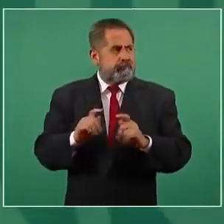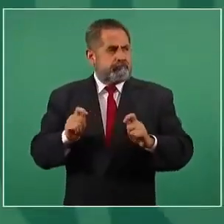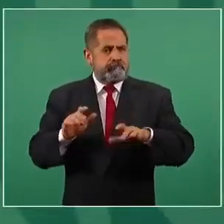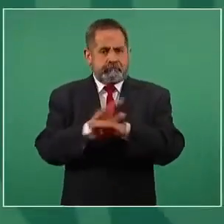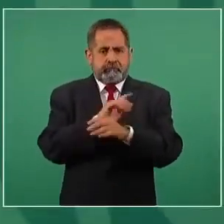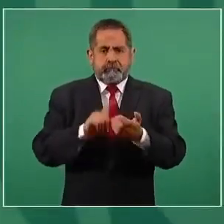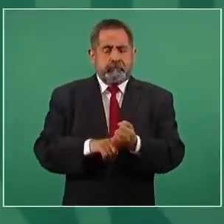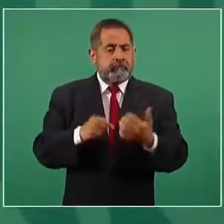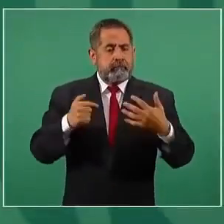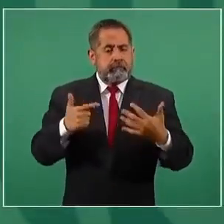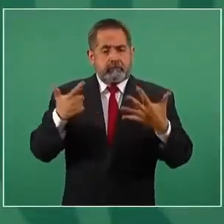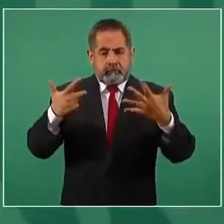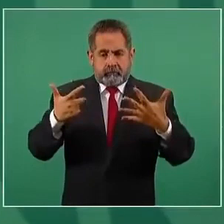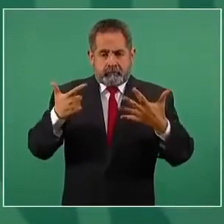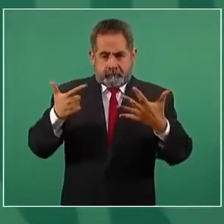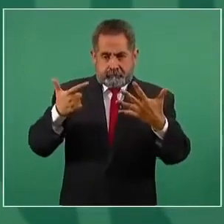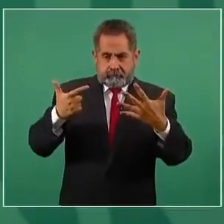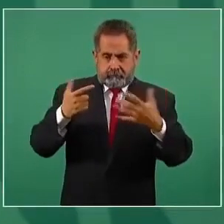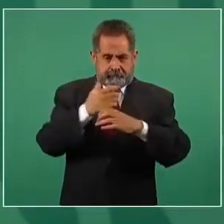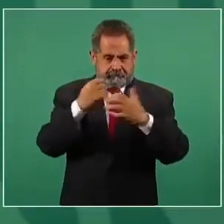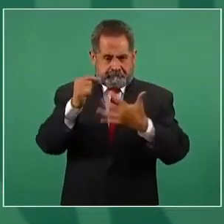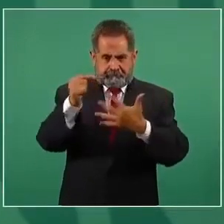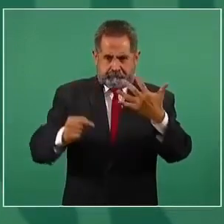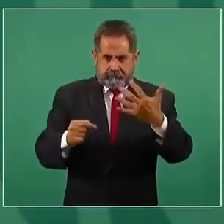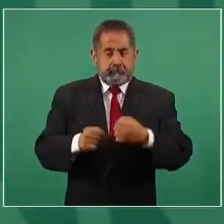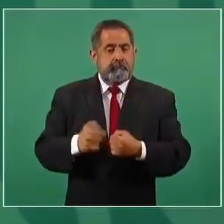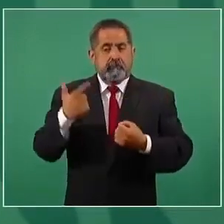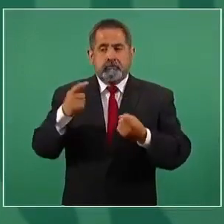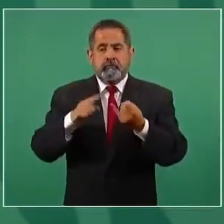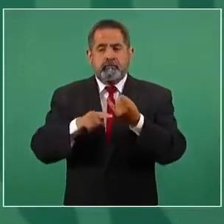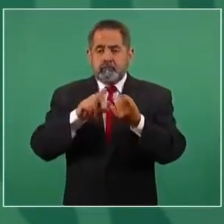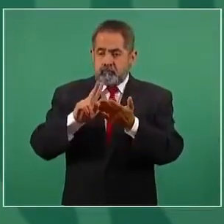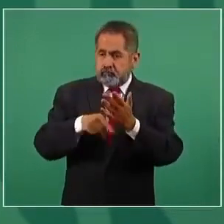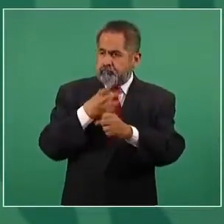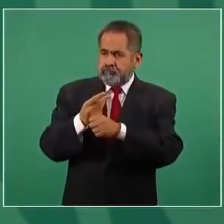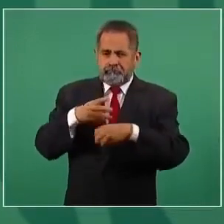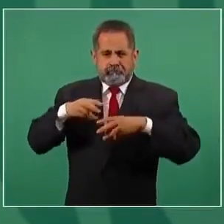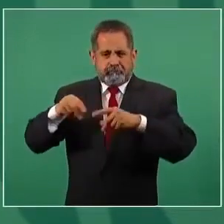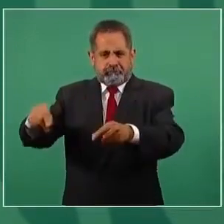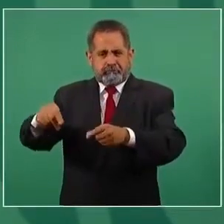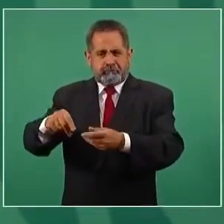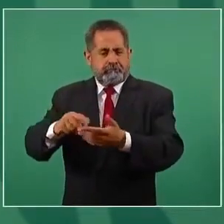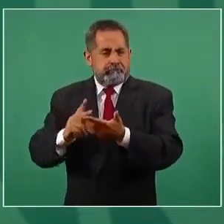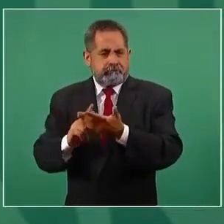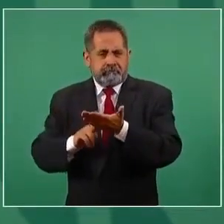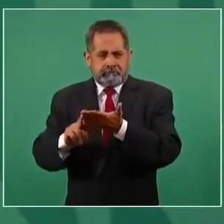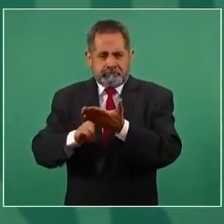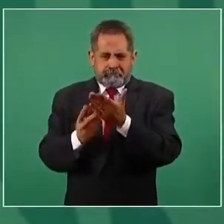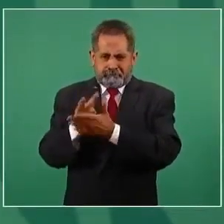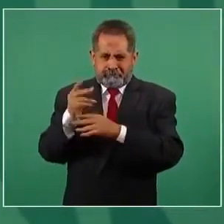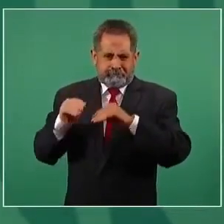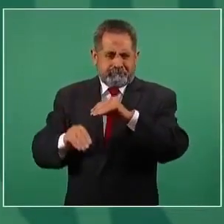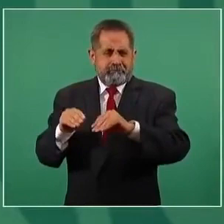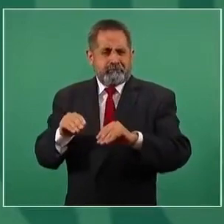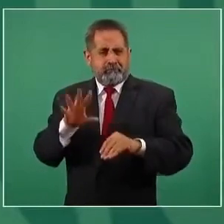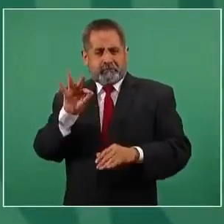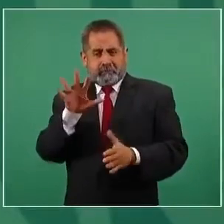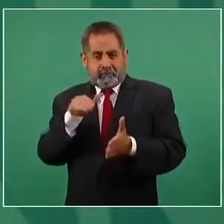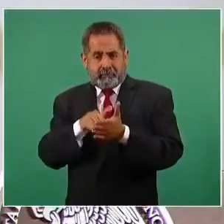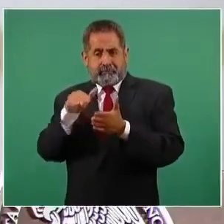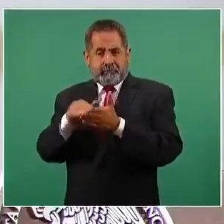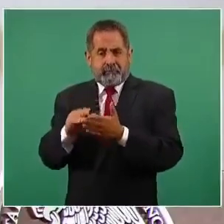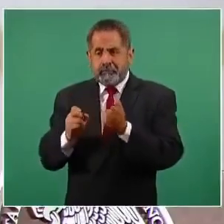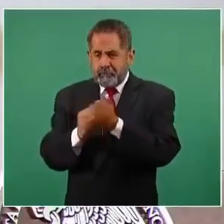siete acciones. La primera es la revegetación de la ciudad con la siembra de 40 millones de plantas y árboles